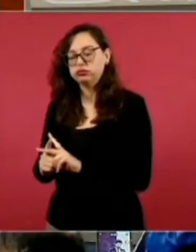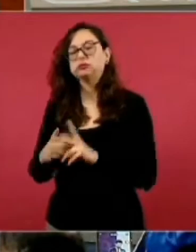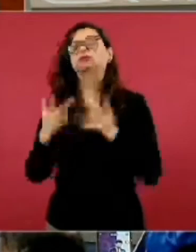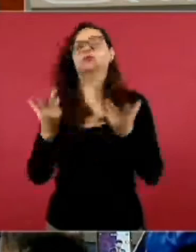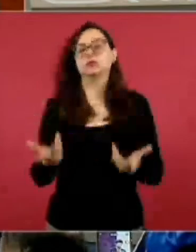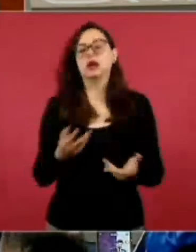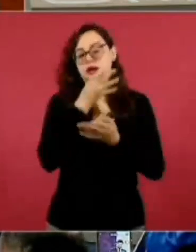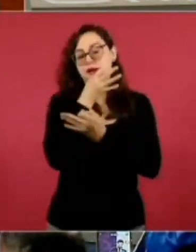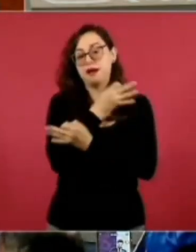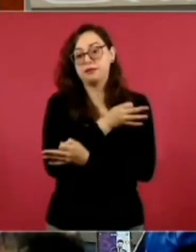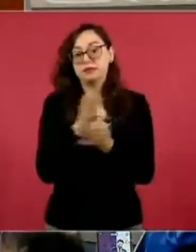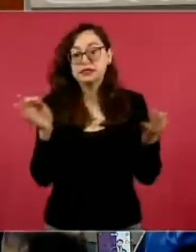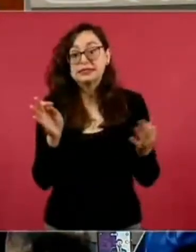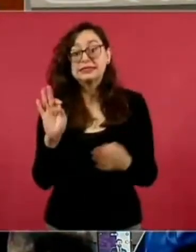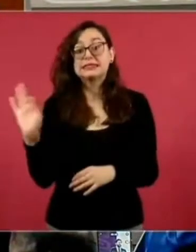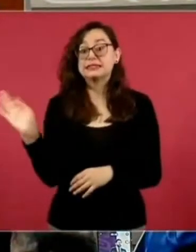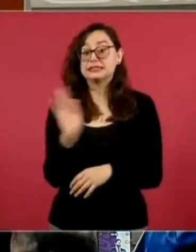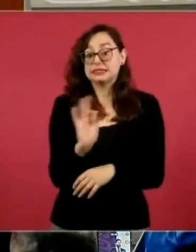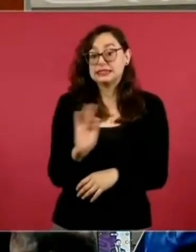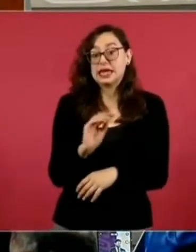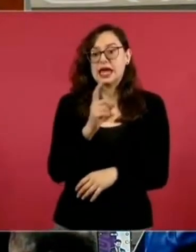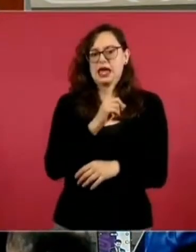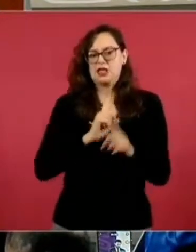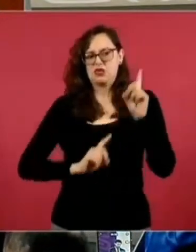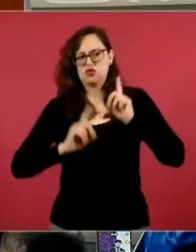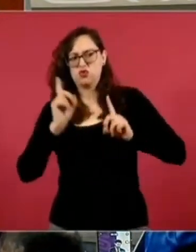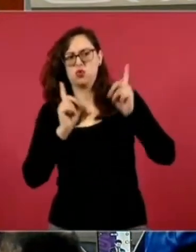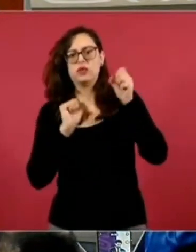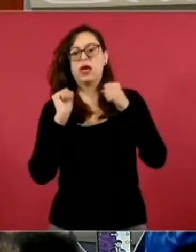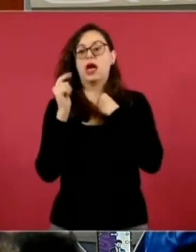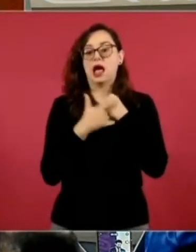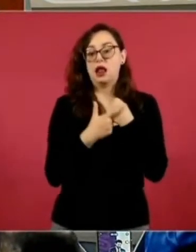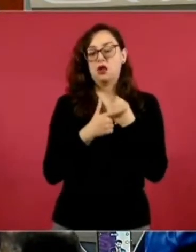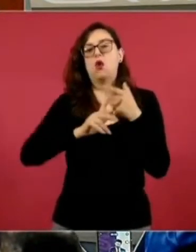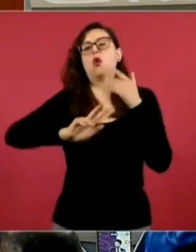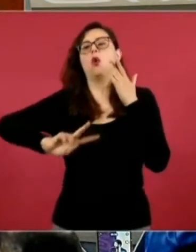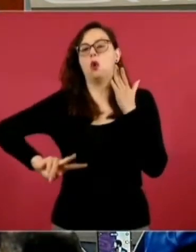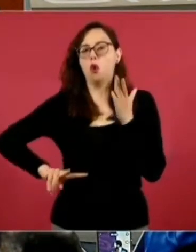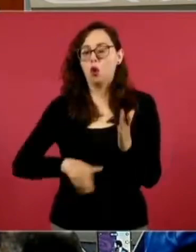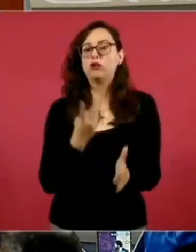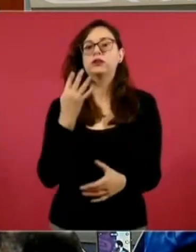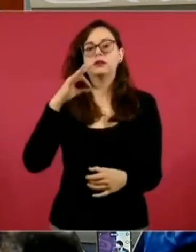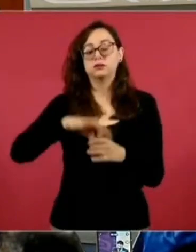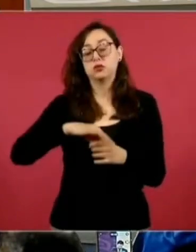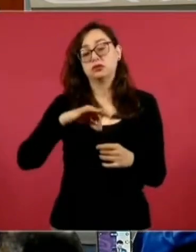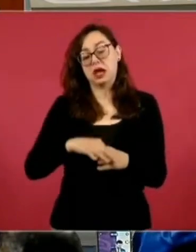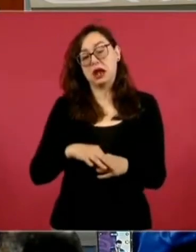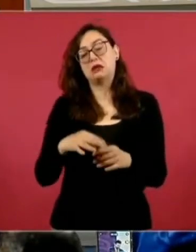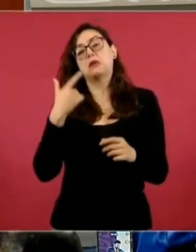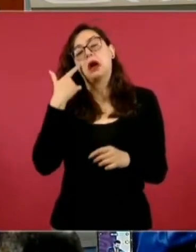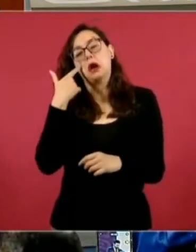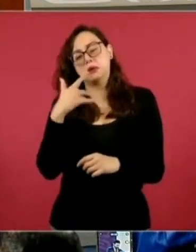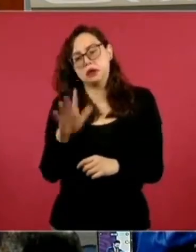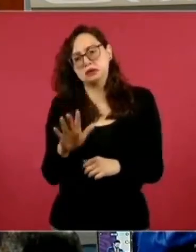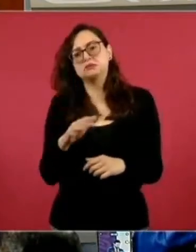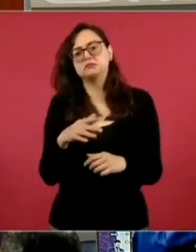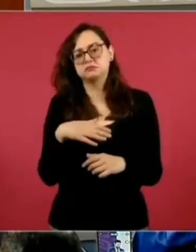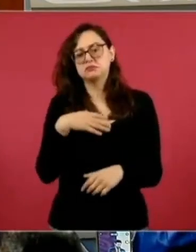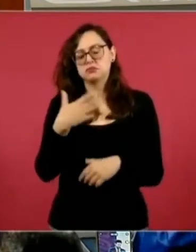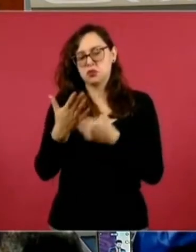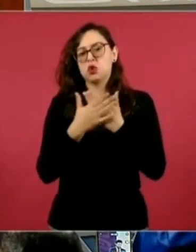que amerite la reposición del proceso por duda razonable, pues bueno, se estará notificando. Siguiente, por favor.